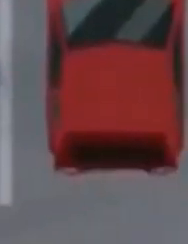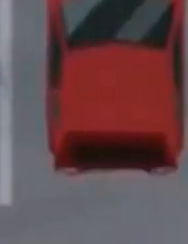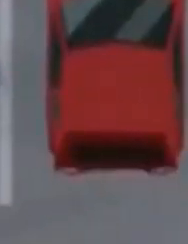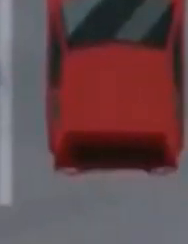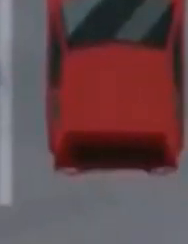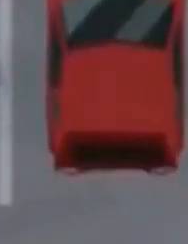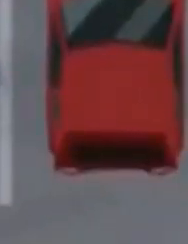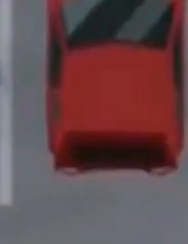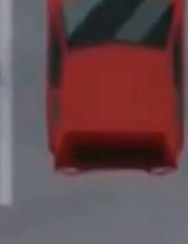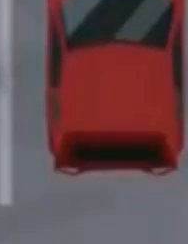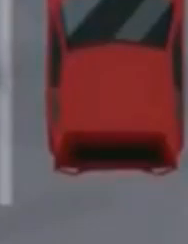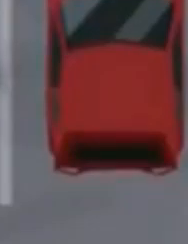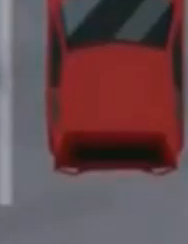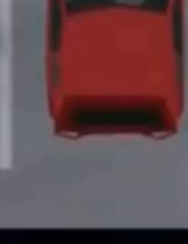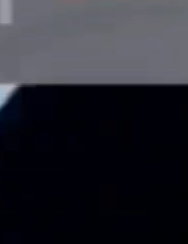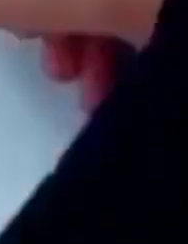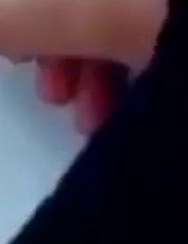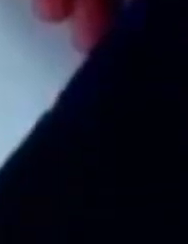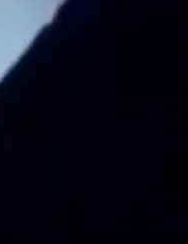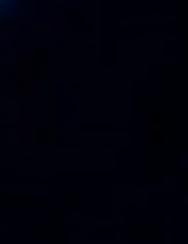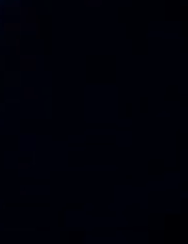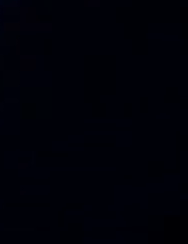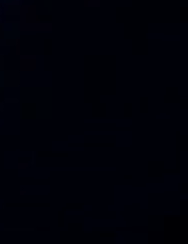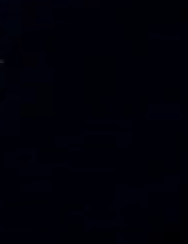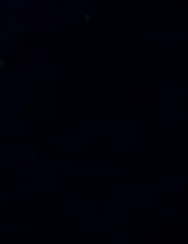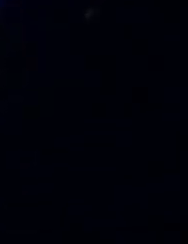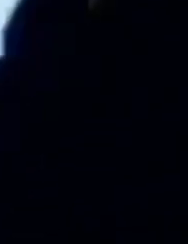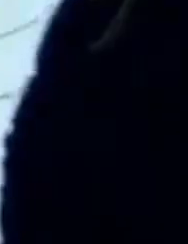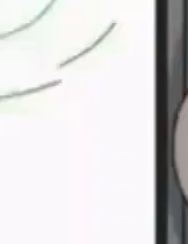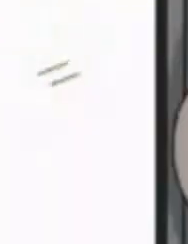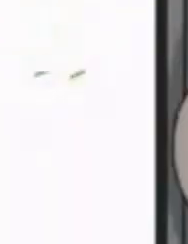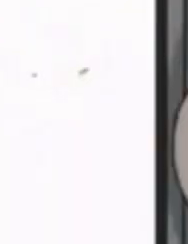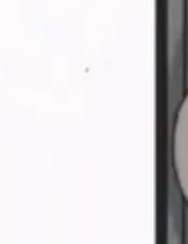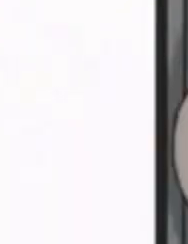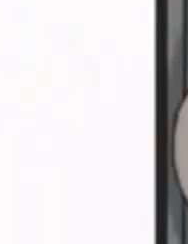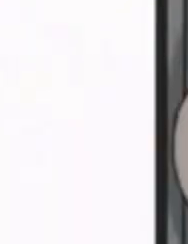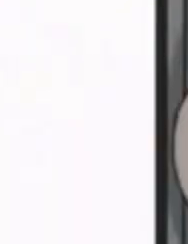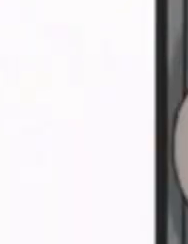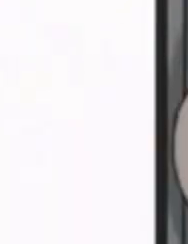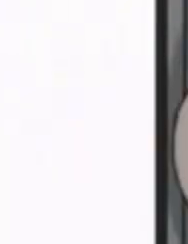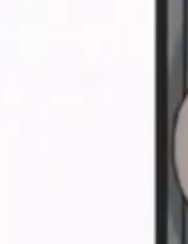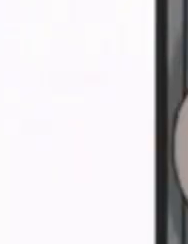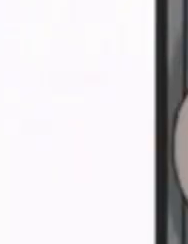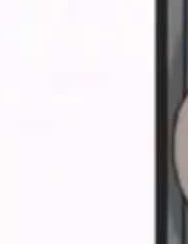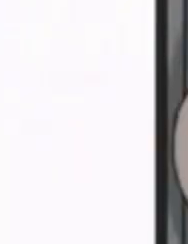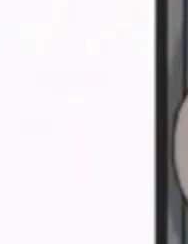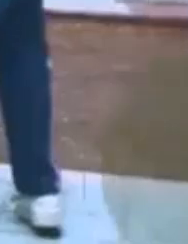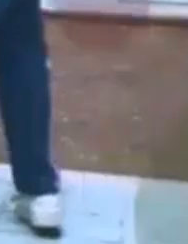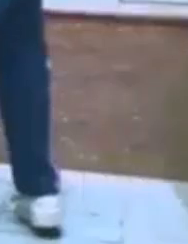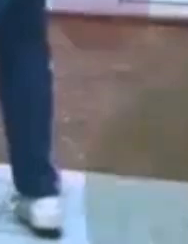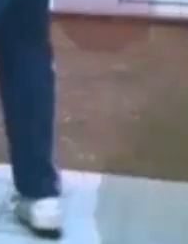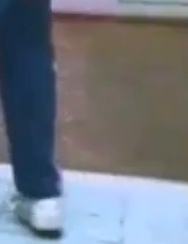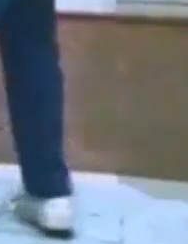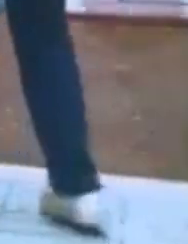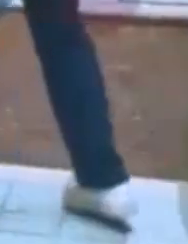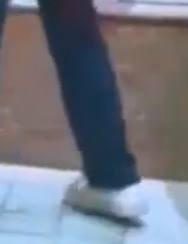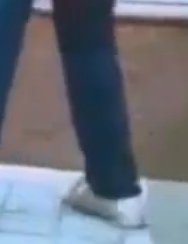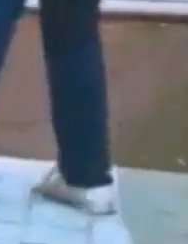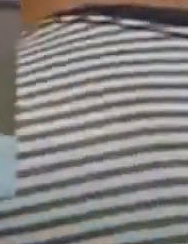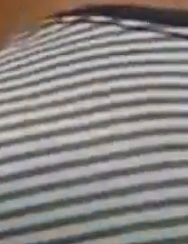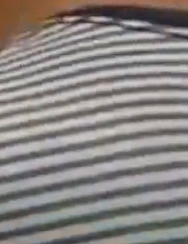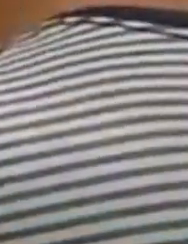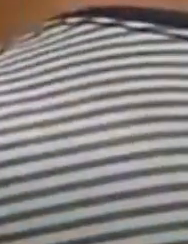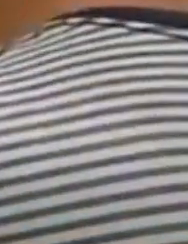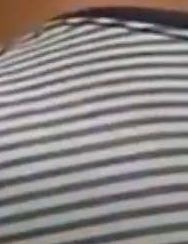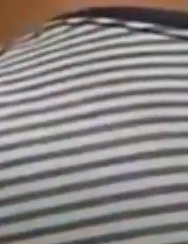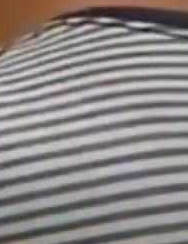plantean algunas preguntas. No es necesario que las respondan, pero si les interesa contestar alguna de ellas, seguramente